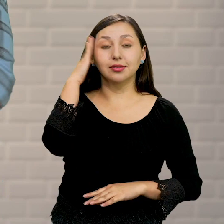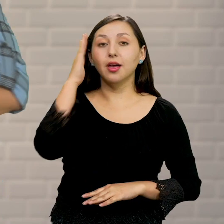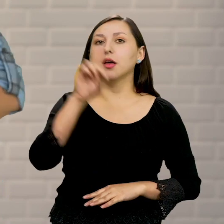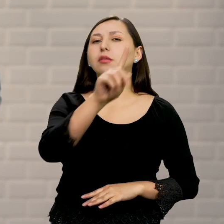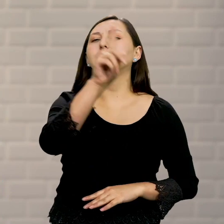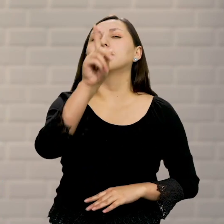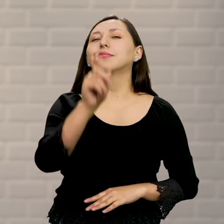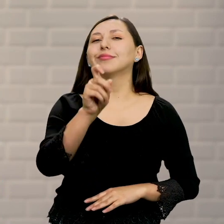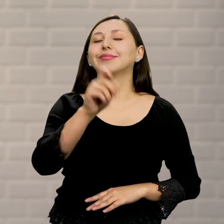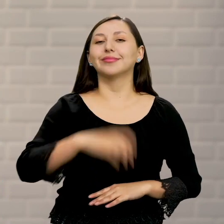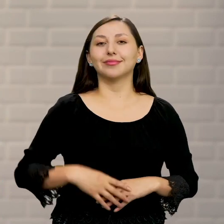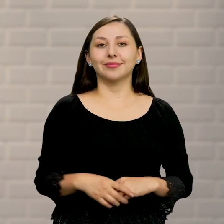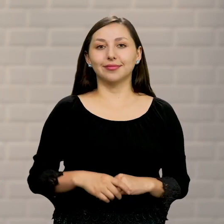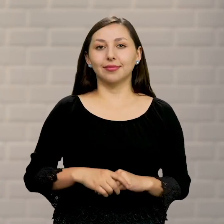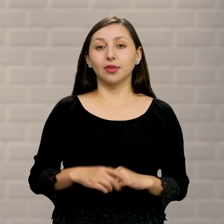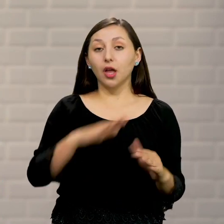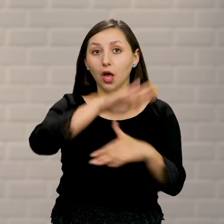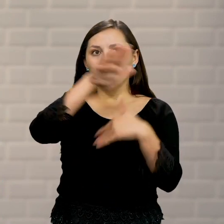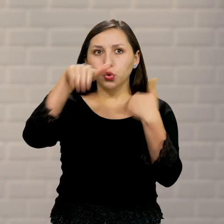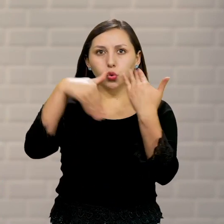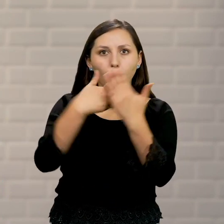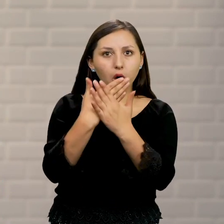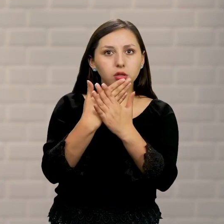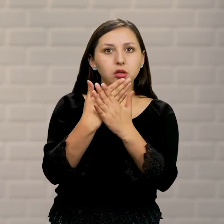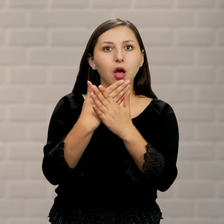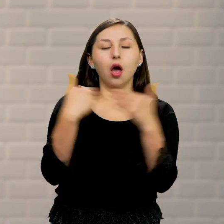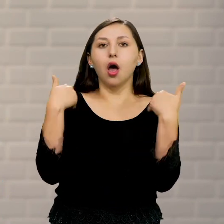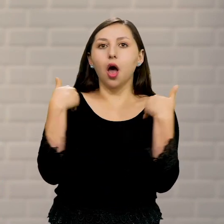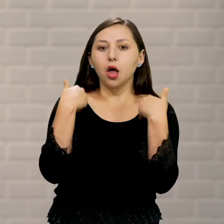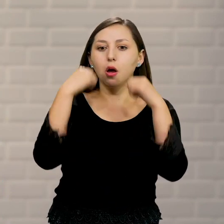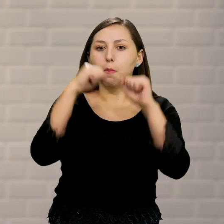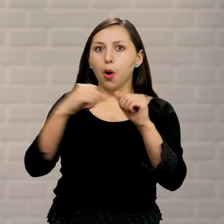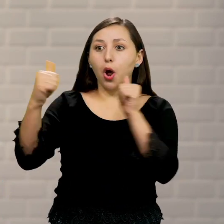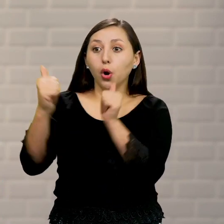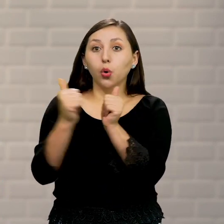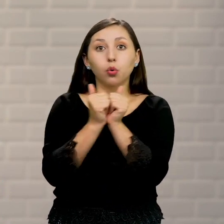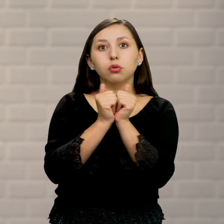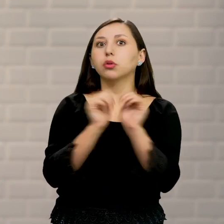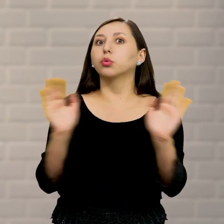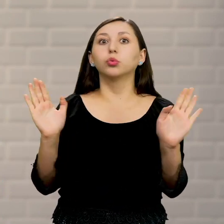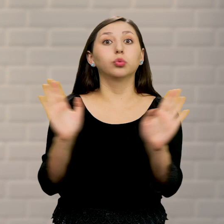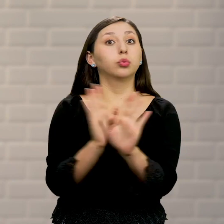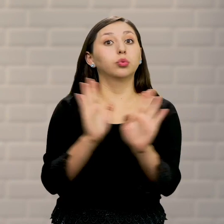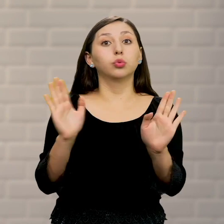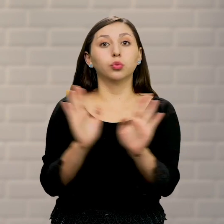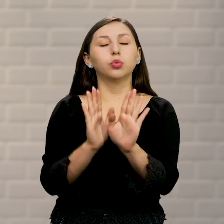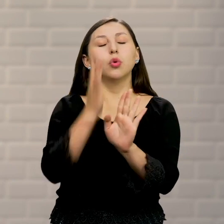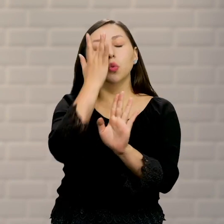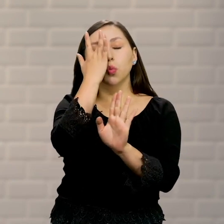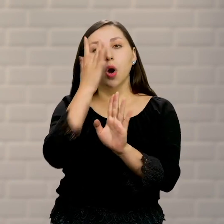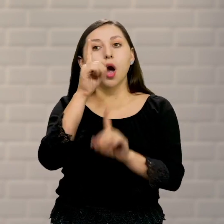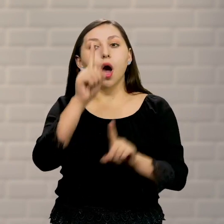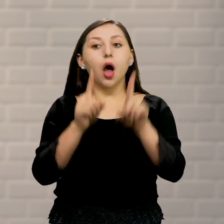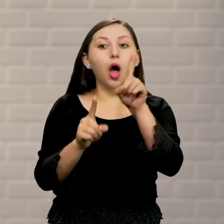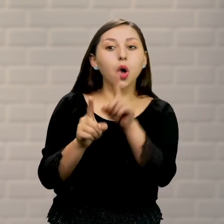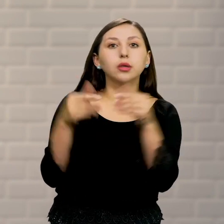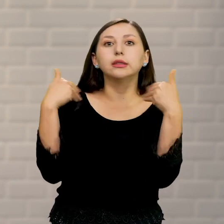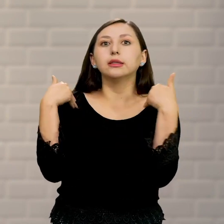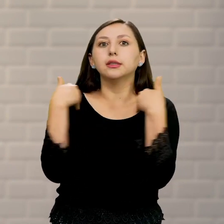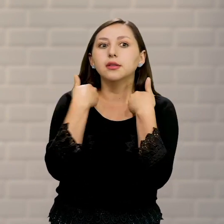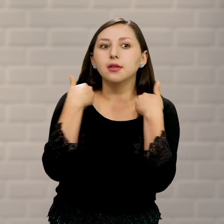¿Sabías que? No todos los animales pueden vivir junto a las personas Y esto pasa porque pueden ser